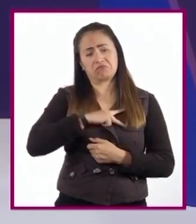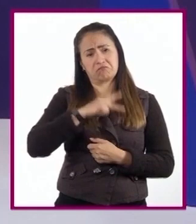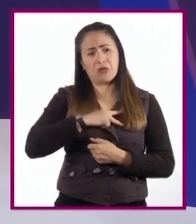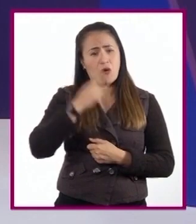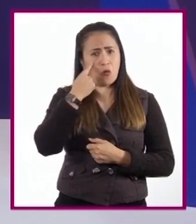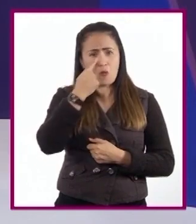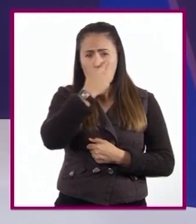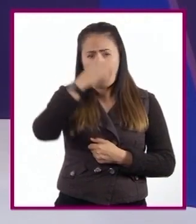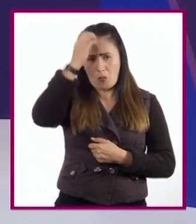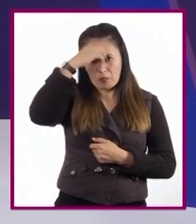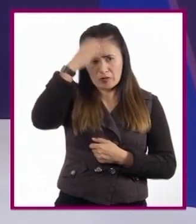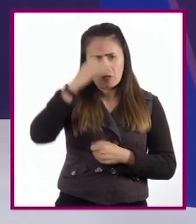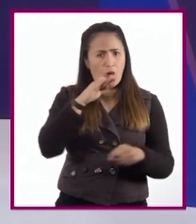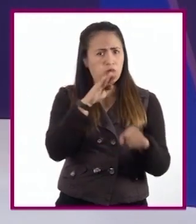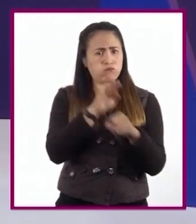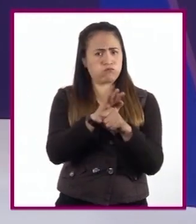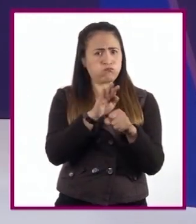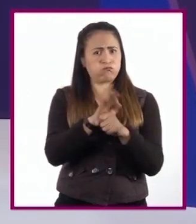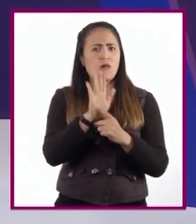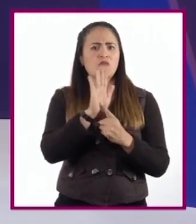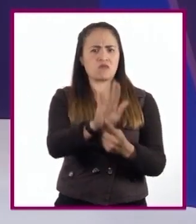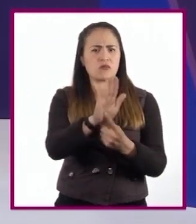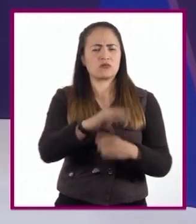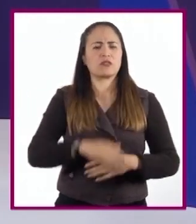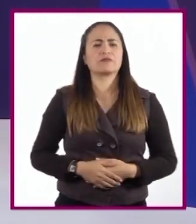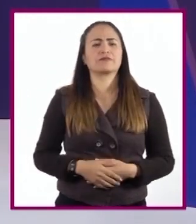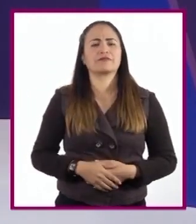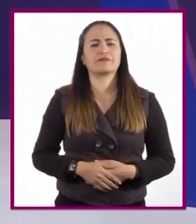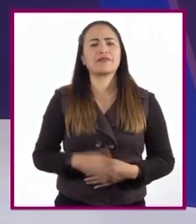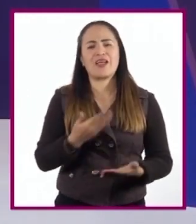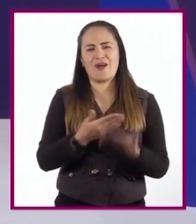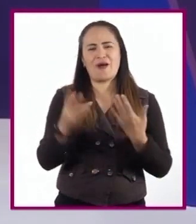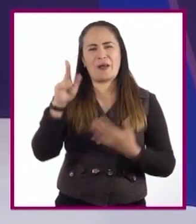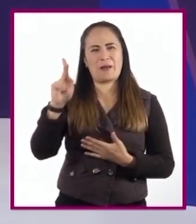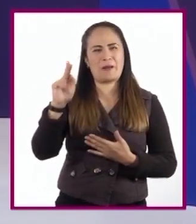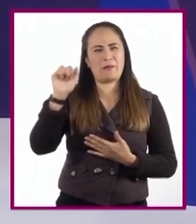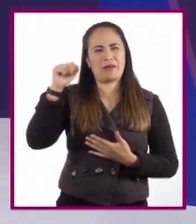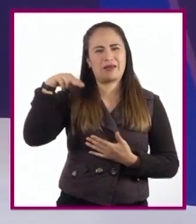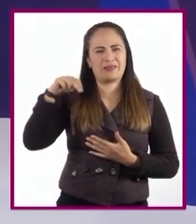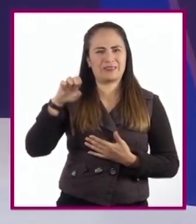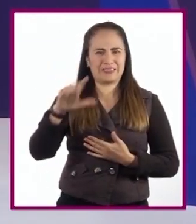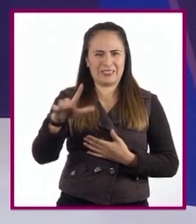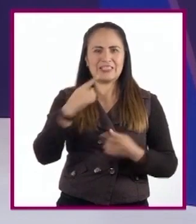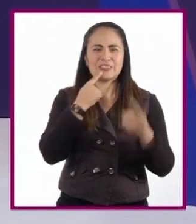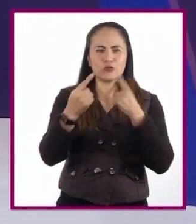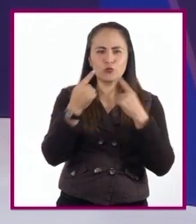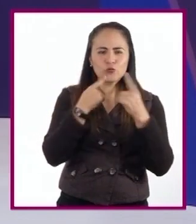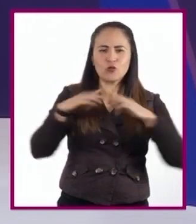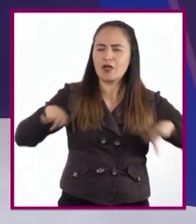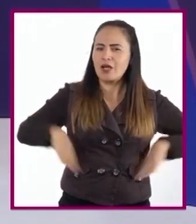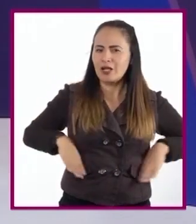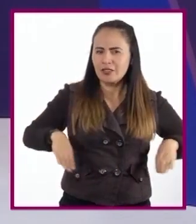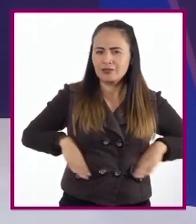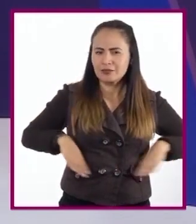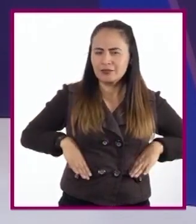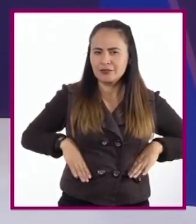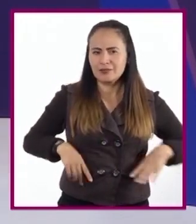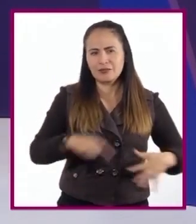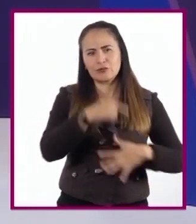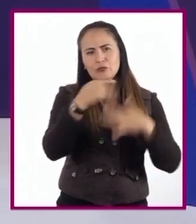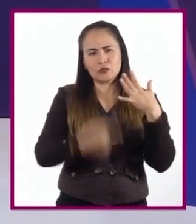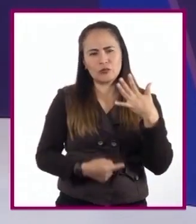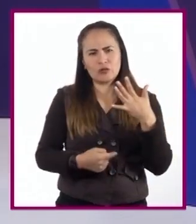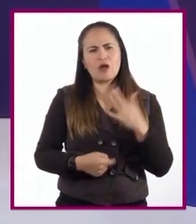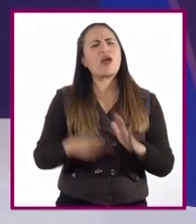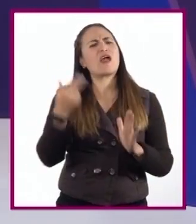en la cabeza. Ahora que ya tenemos una definición sobre el panel de discusión y sus características, ¿qué tipo